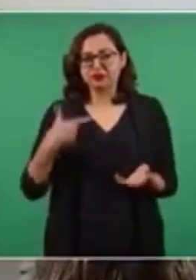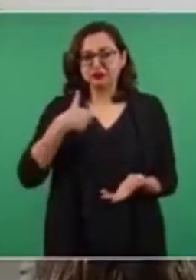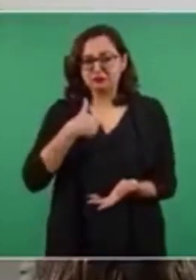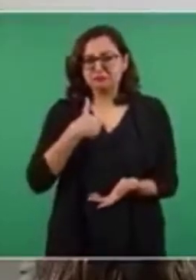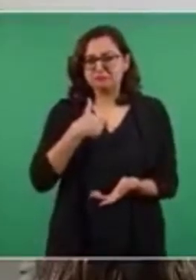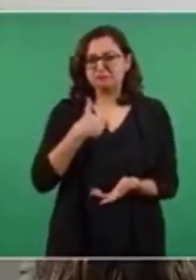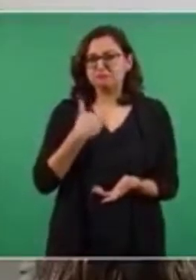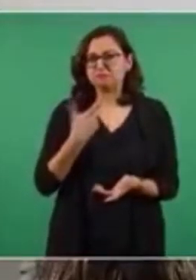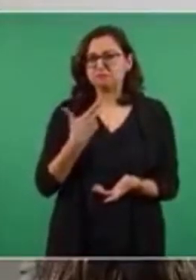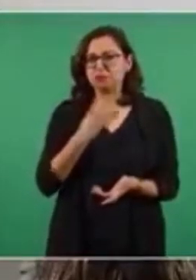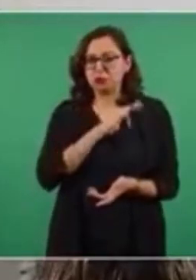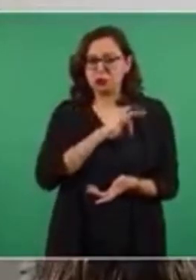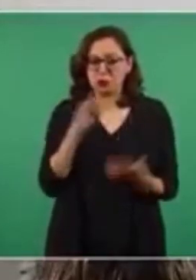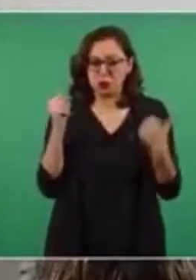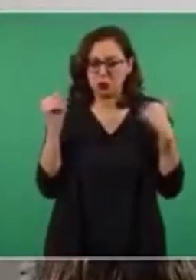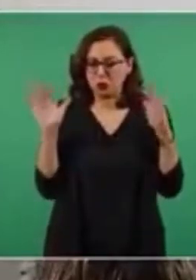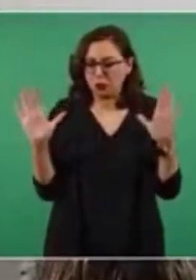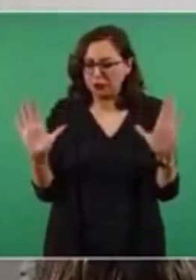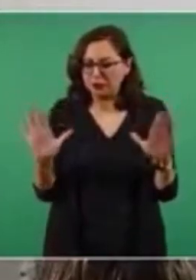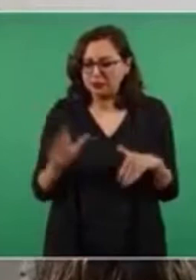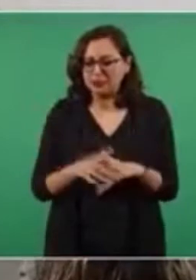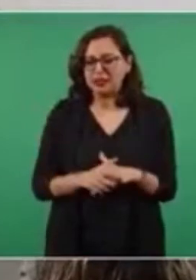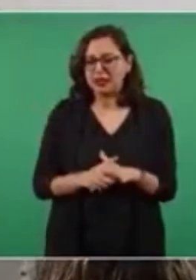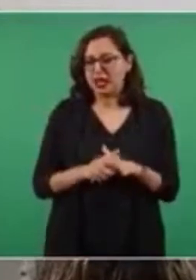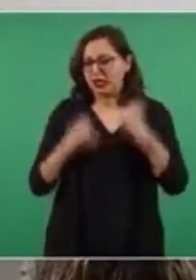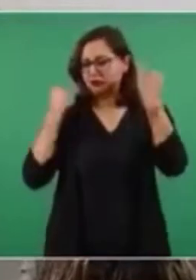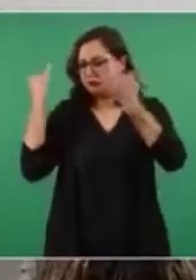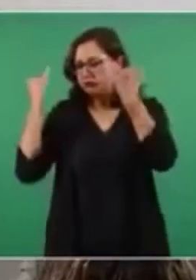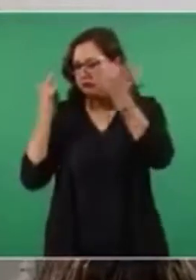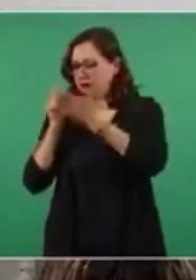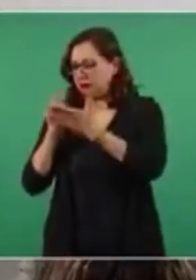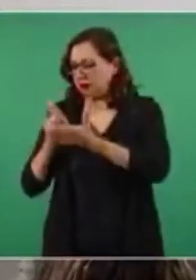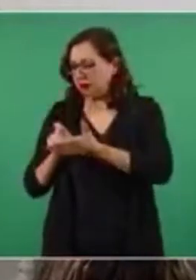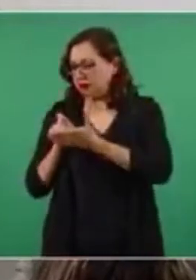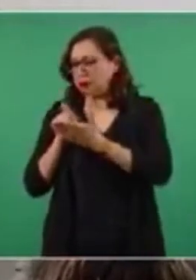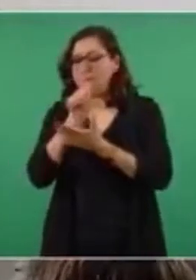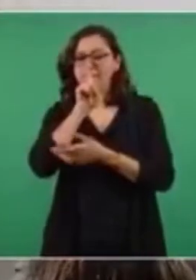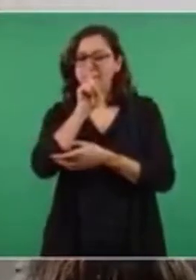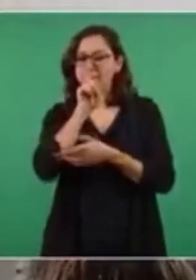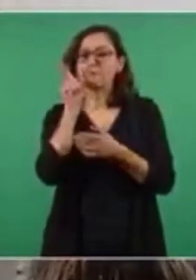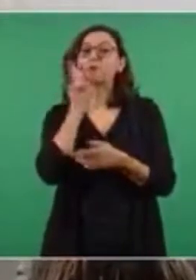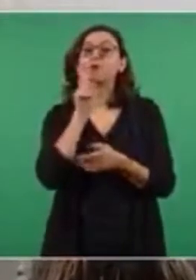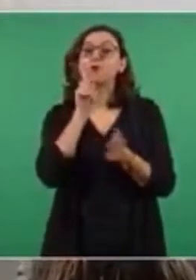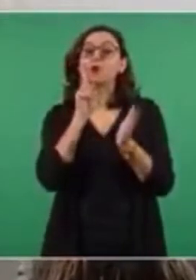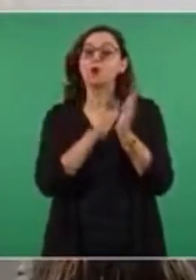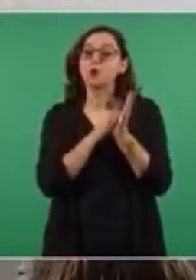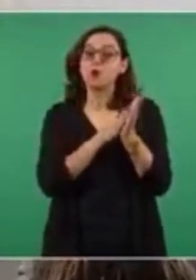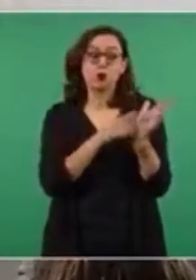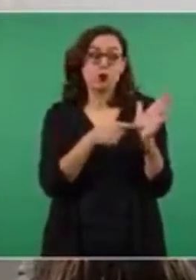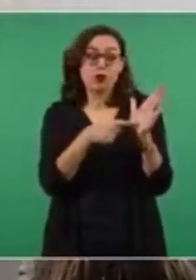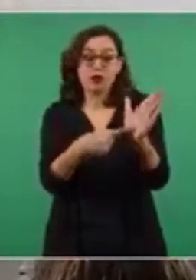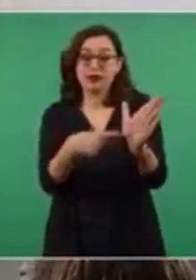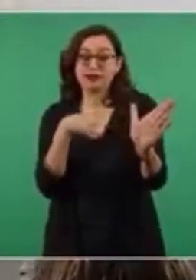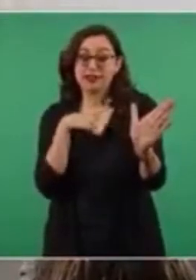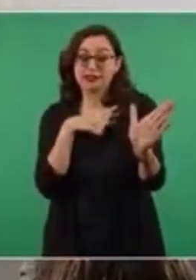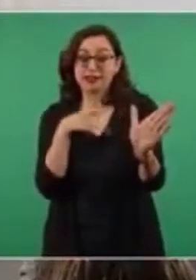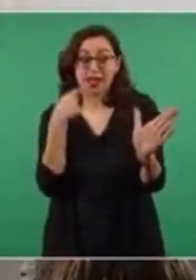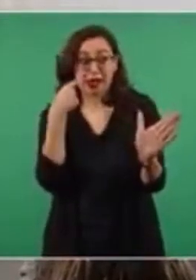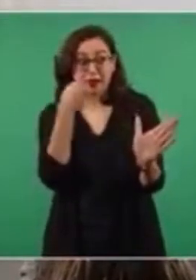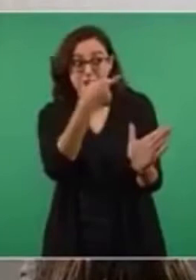imaginando, no, pruebas.